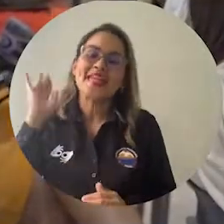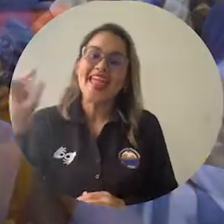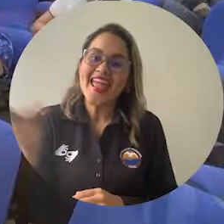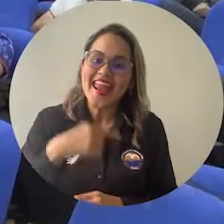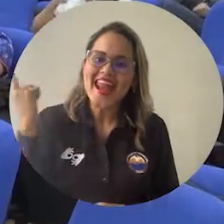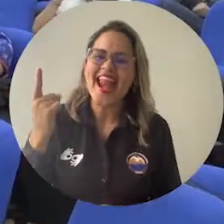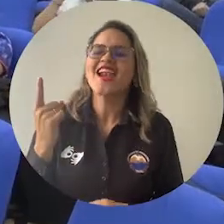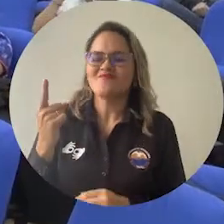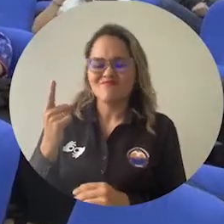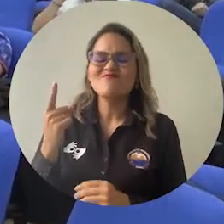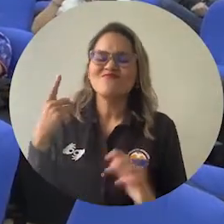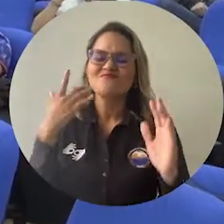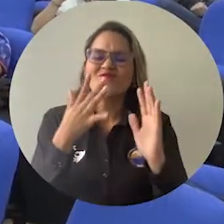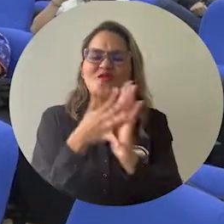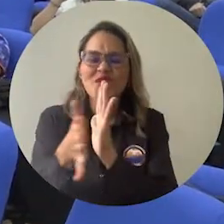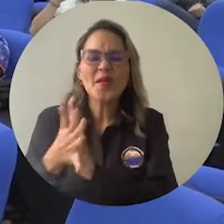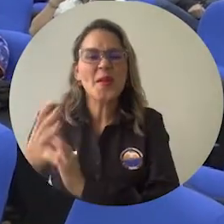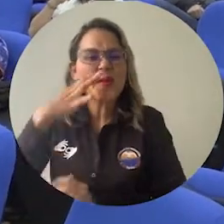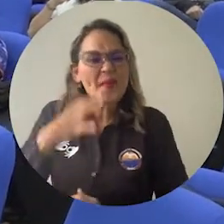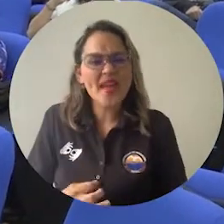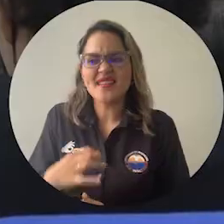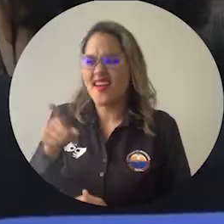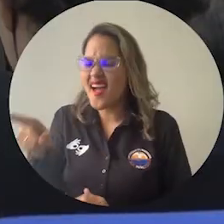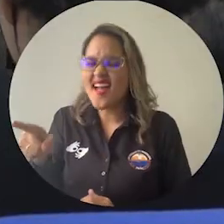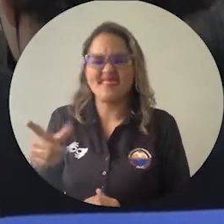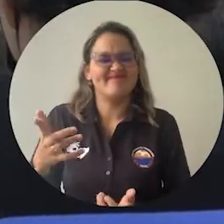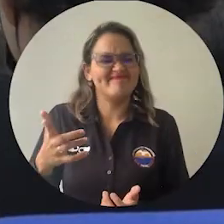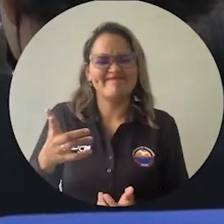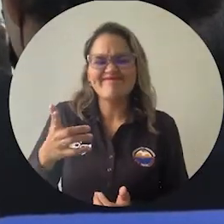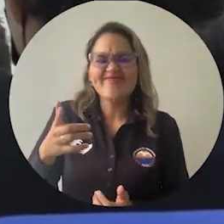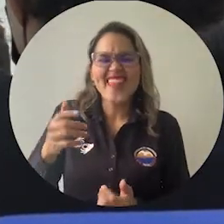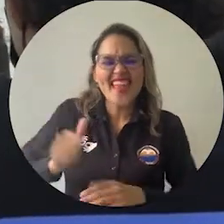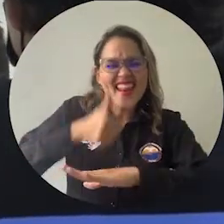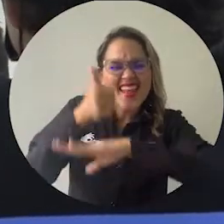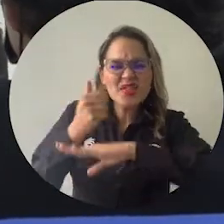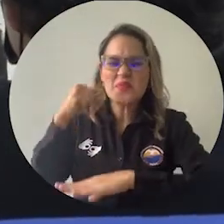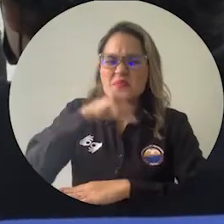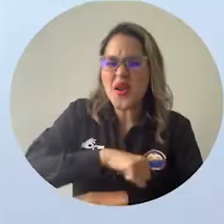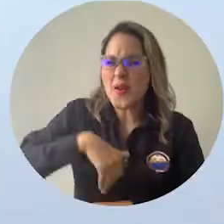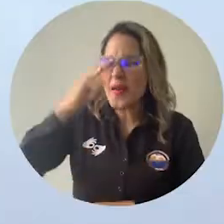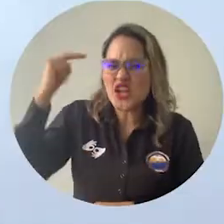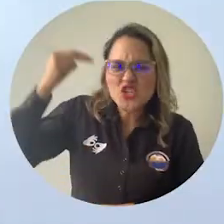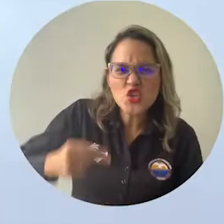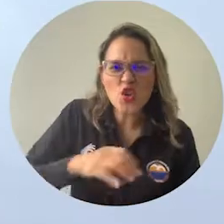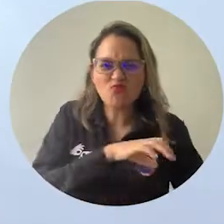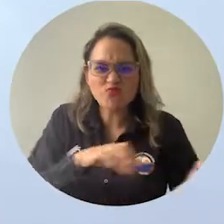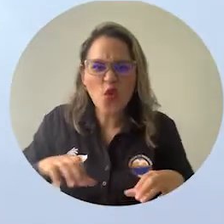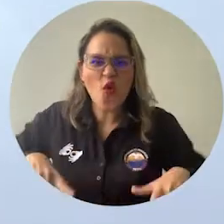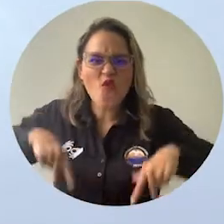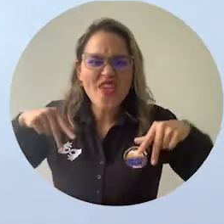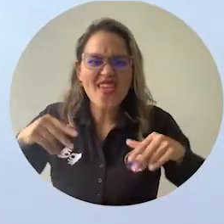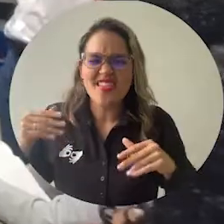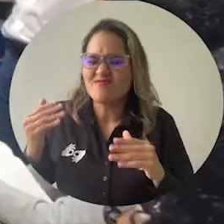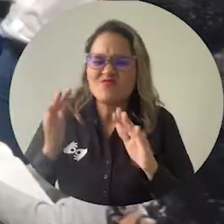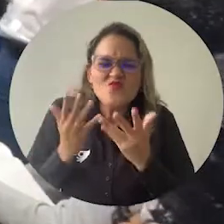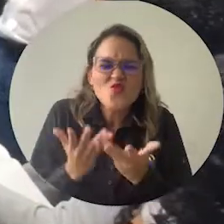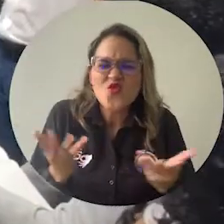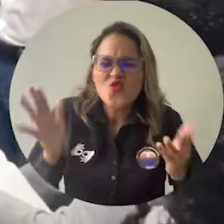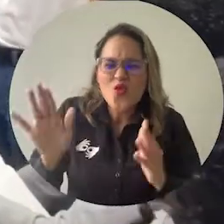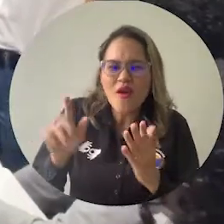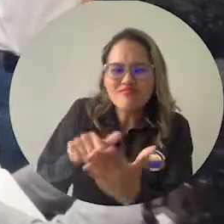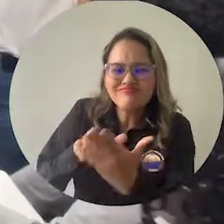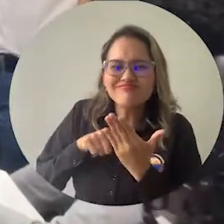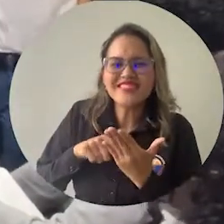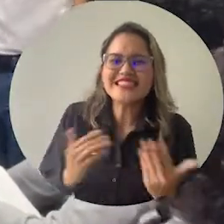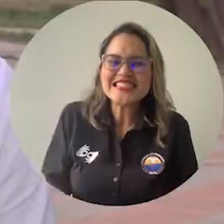Salazar con su historia de vida y superación es un ejemplo de inspiración para que las presentes y futuras generaciones aspiren a transformar sus vidas mediante la